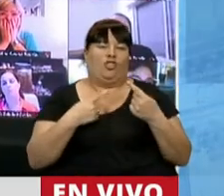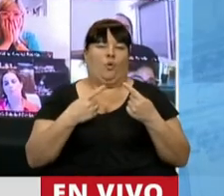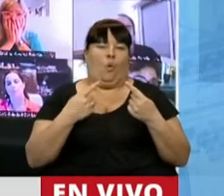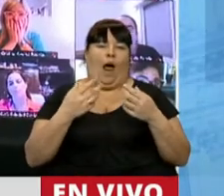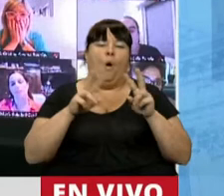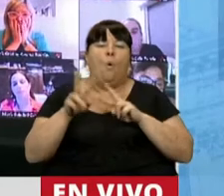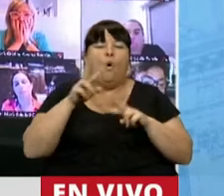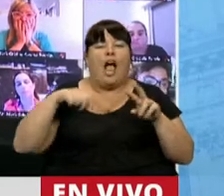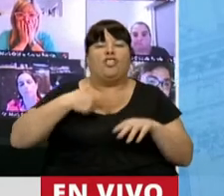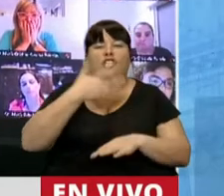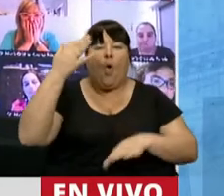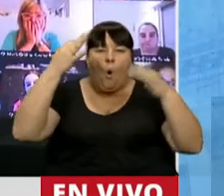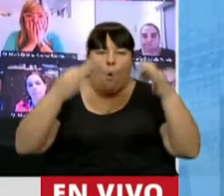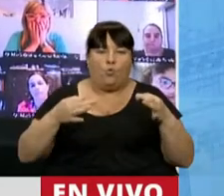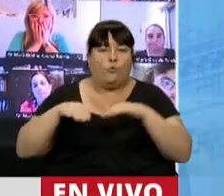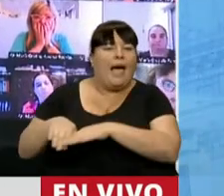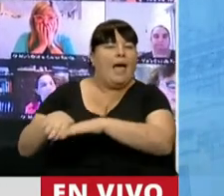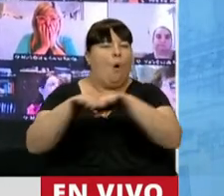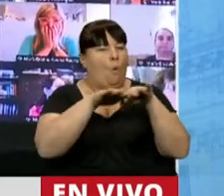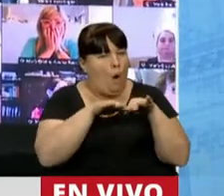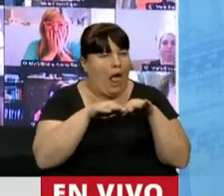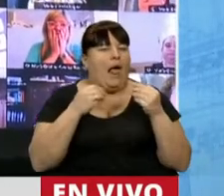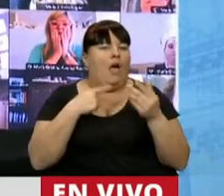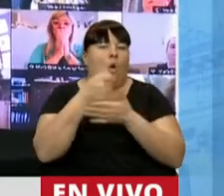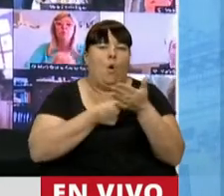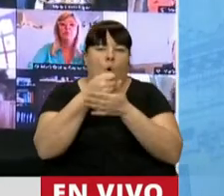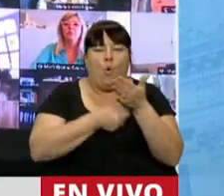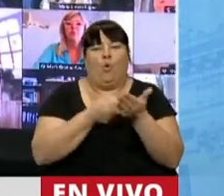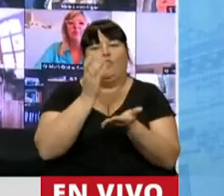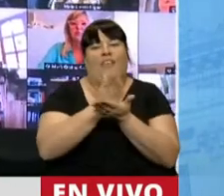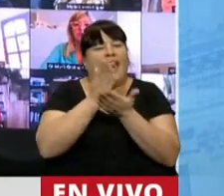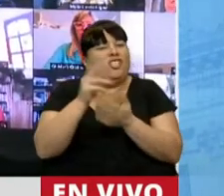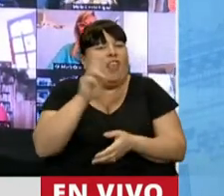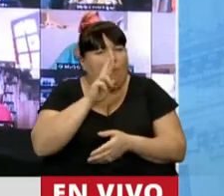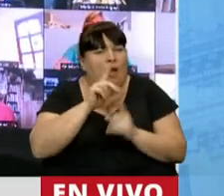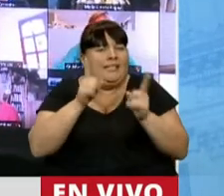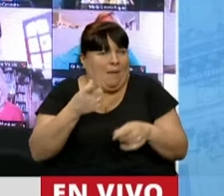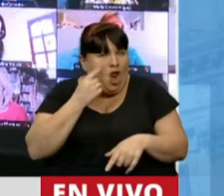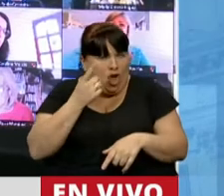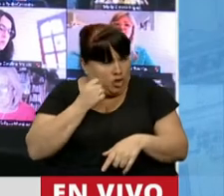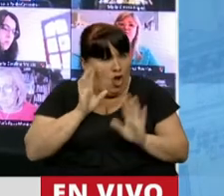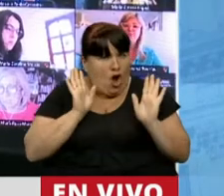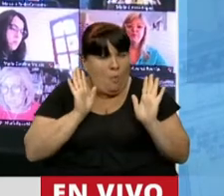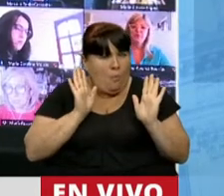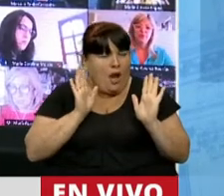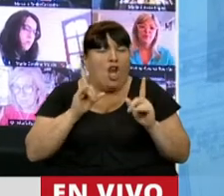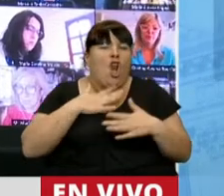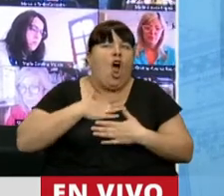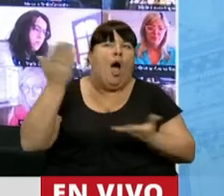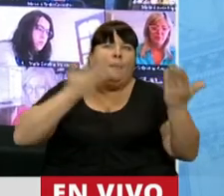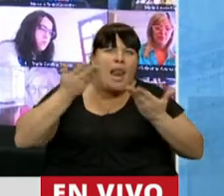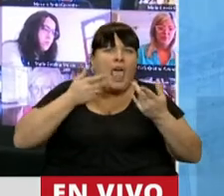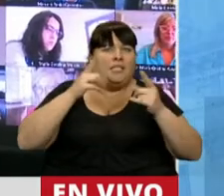sociedad más justa, igualitaria, señor presidente, para seguir luchando por los derechos de las mujeres y los hombres a no sentirse